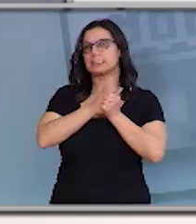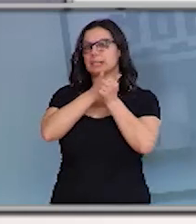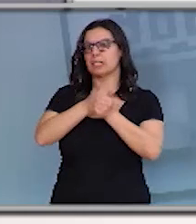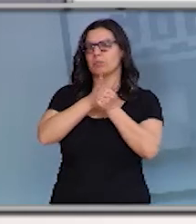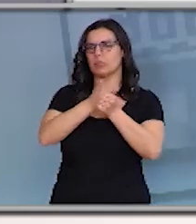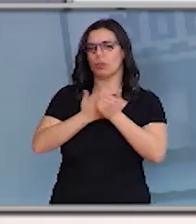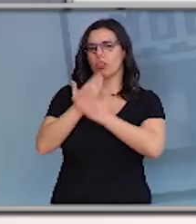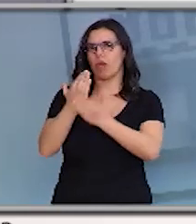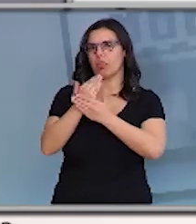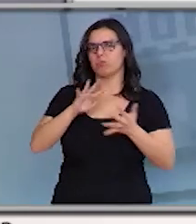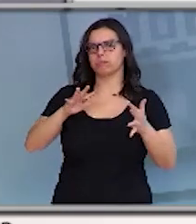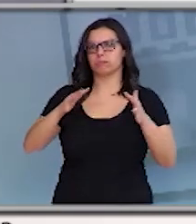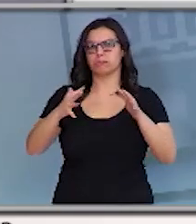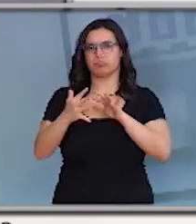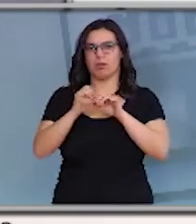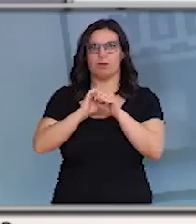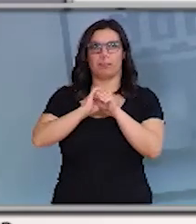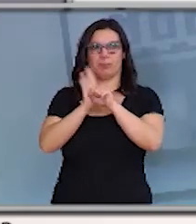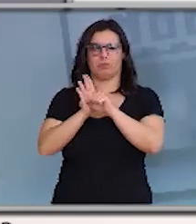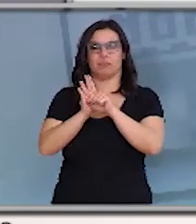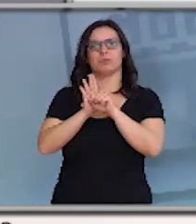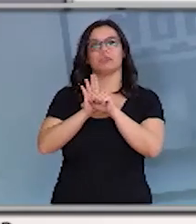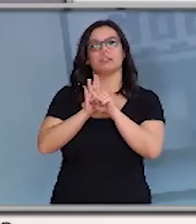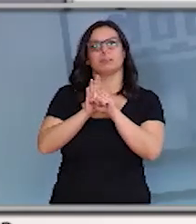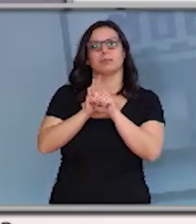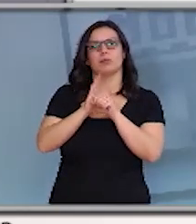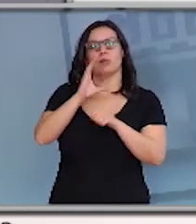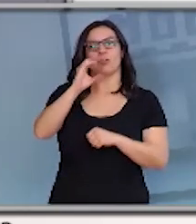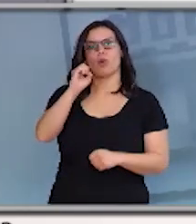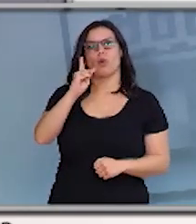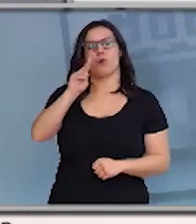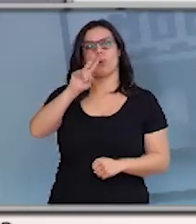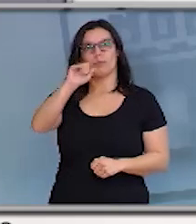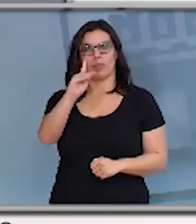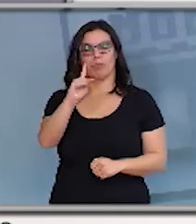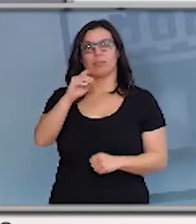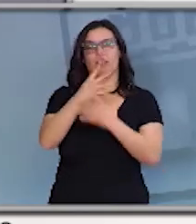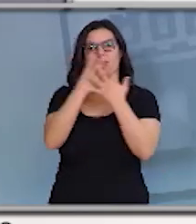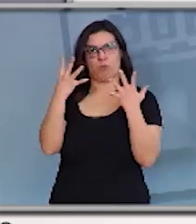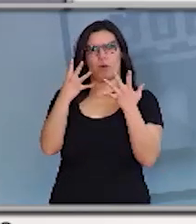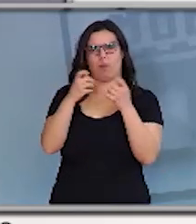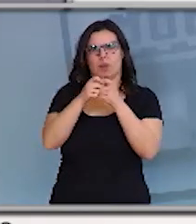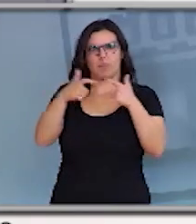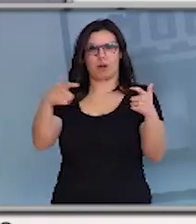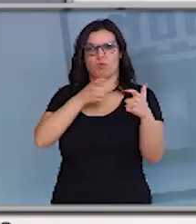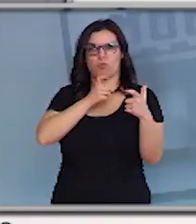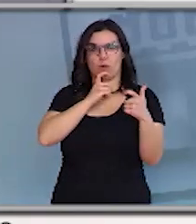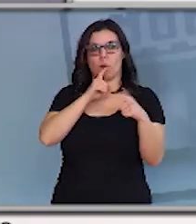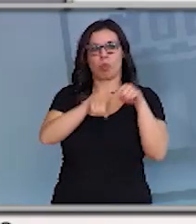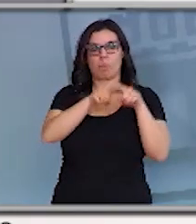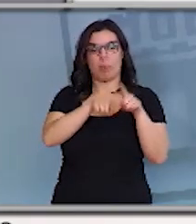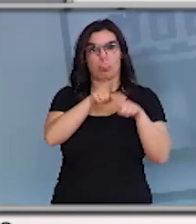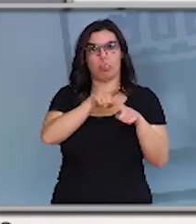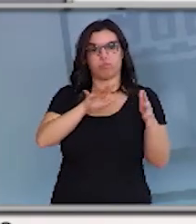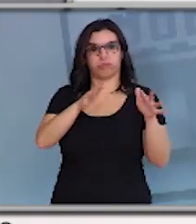pandemia do coronavirus COVID-19. En función da mesma, hemos ido tomando as medidas necesarias